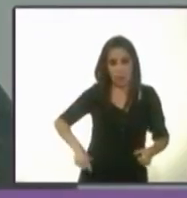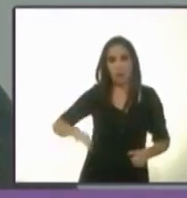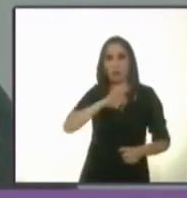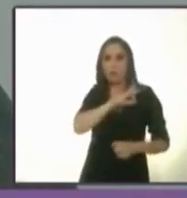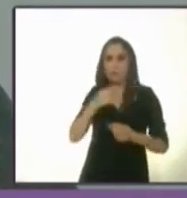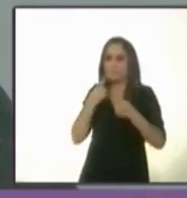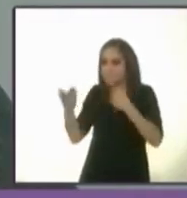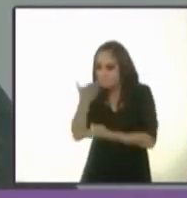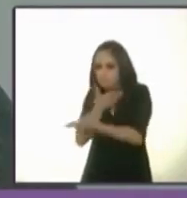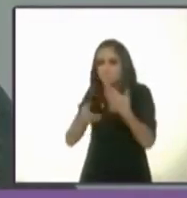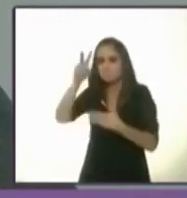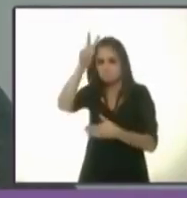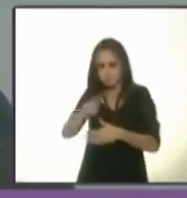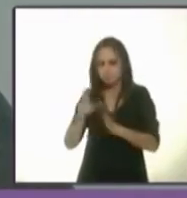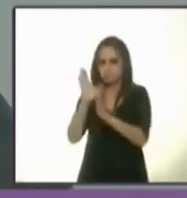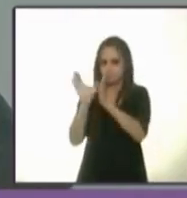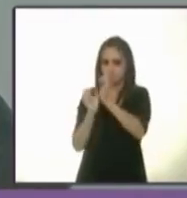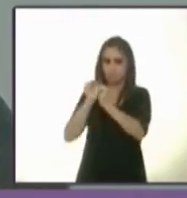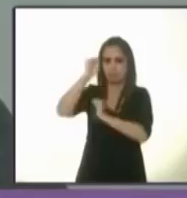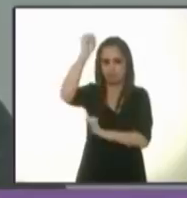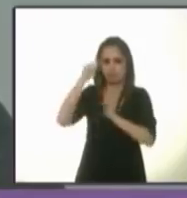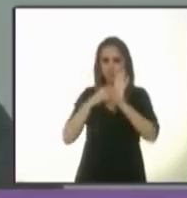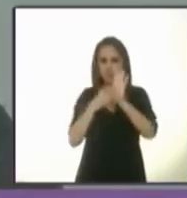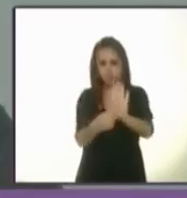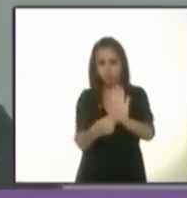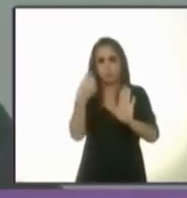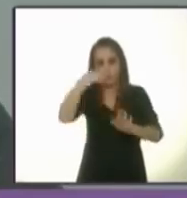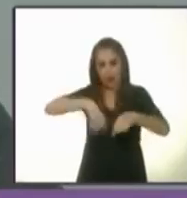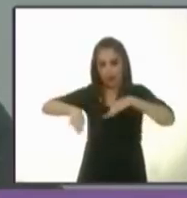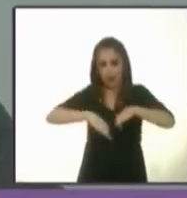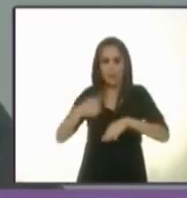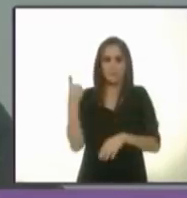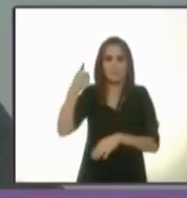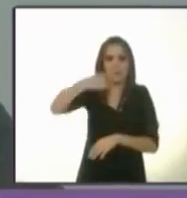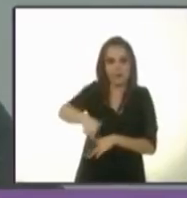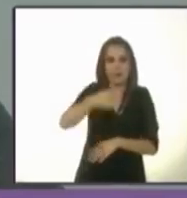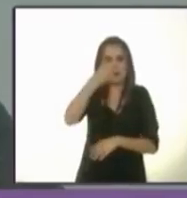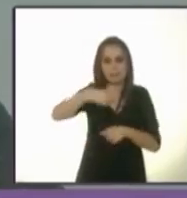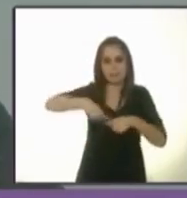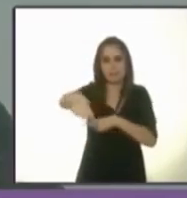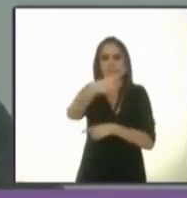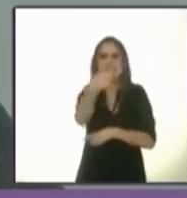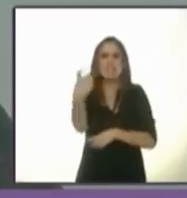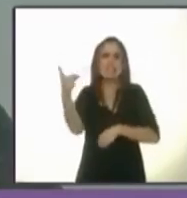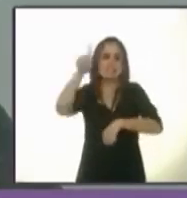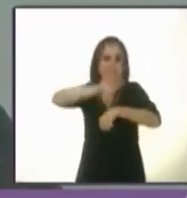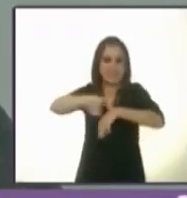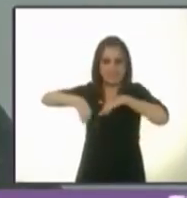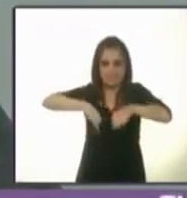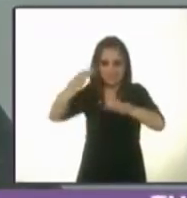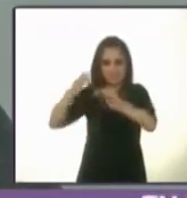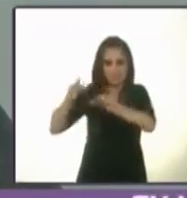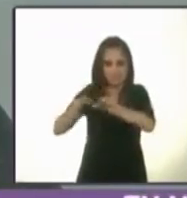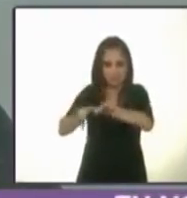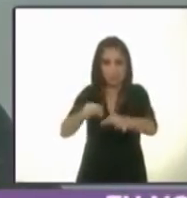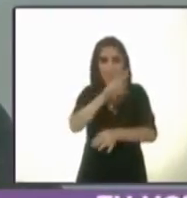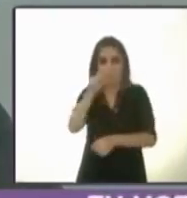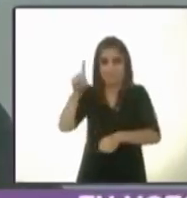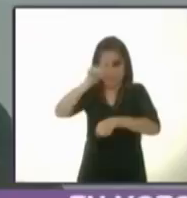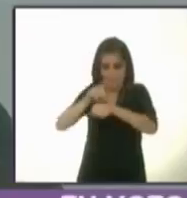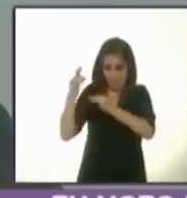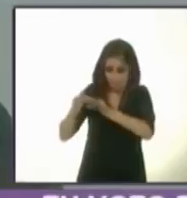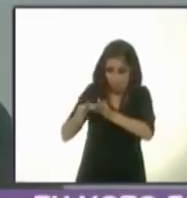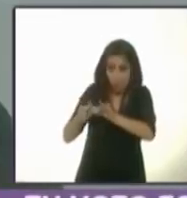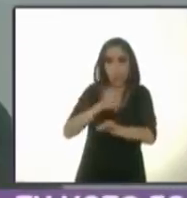claridad y certeza constitucional en su mandato en esos primeros 100 días. Y si son 100 días, van a poder ser